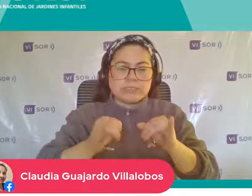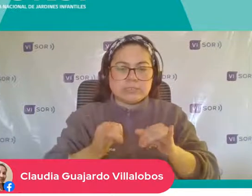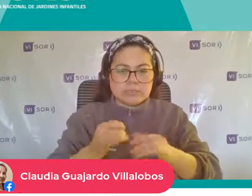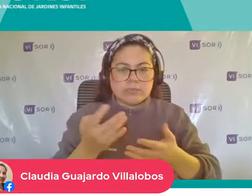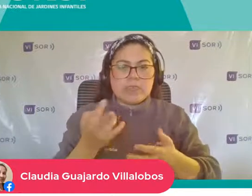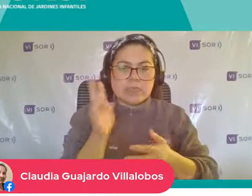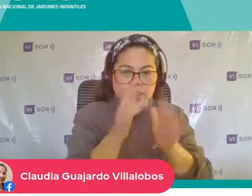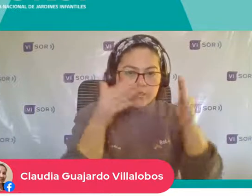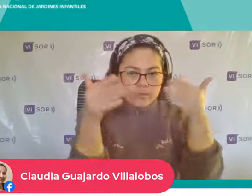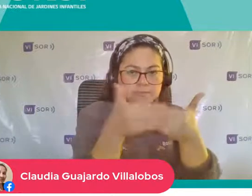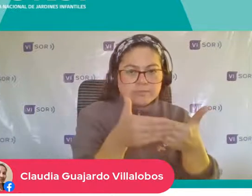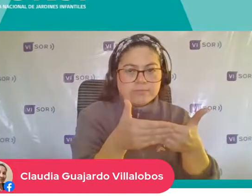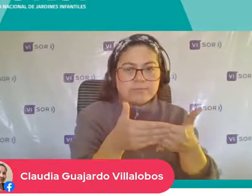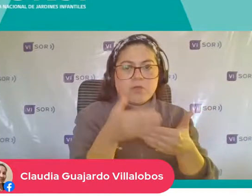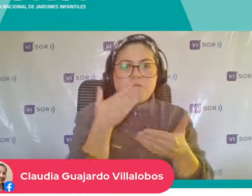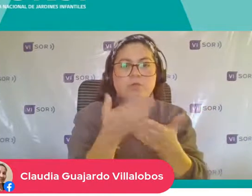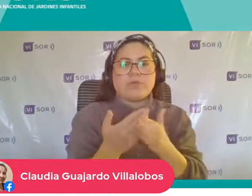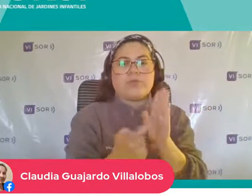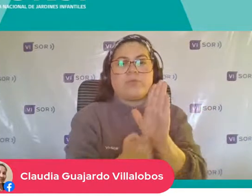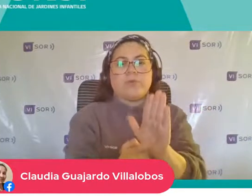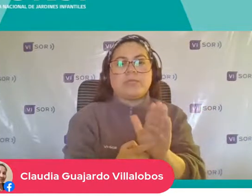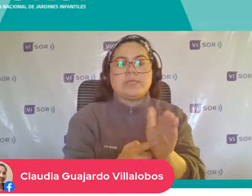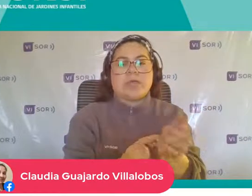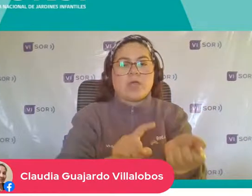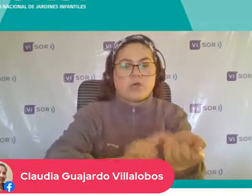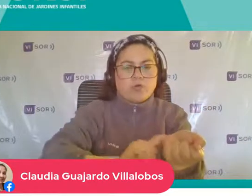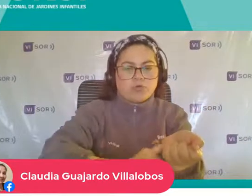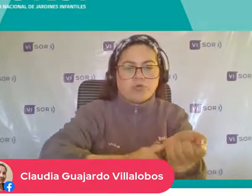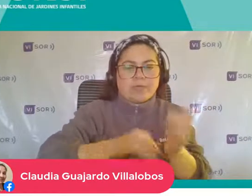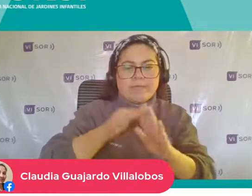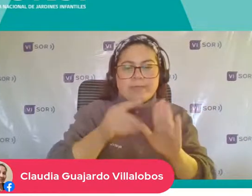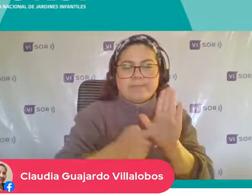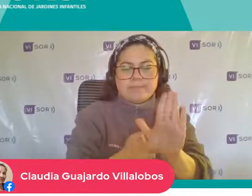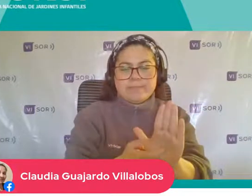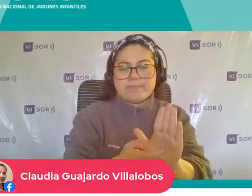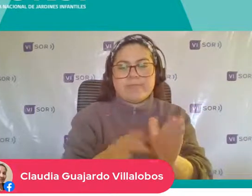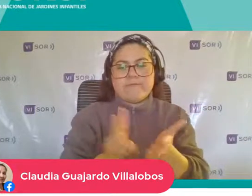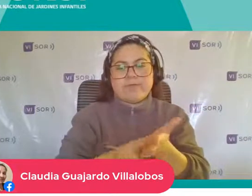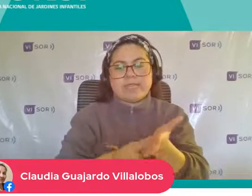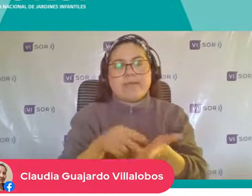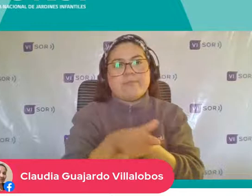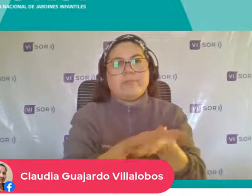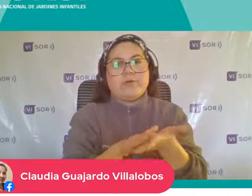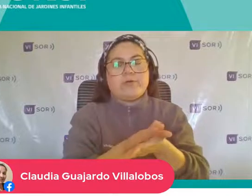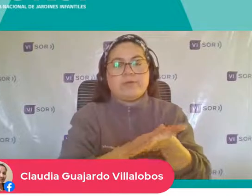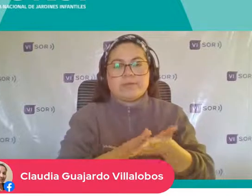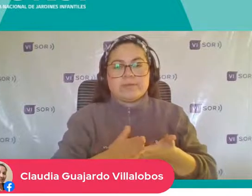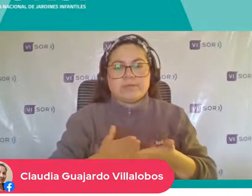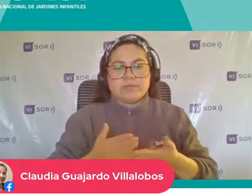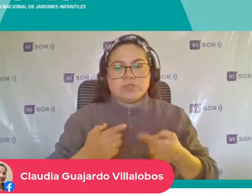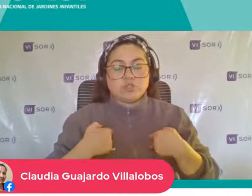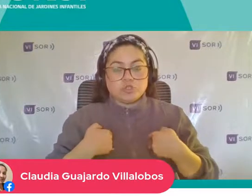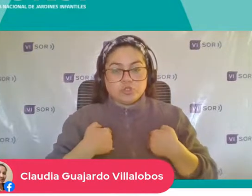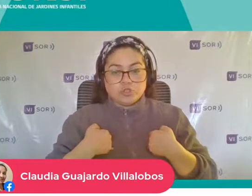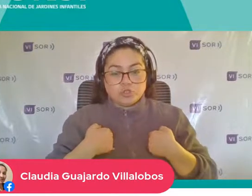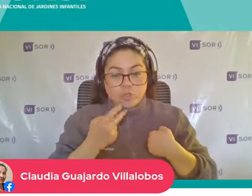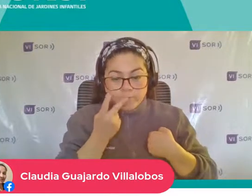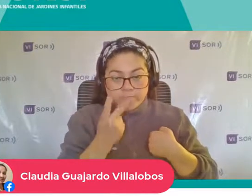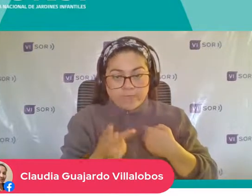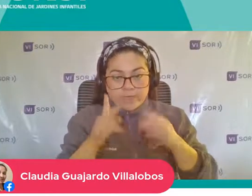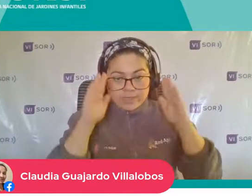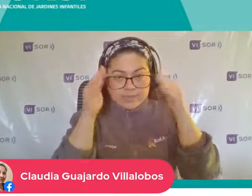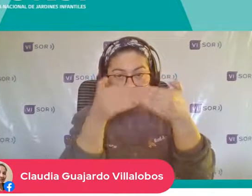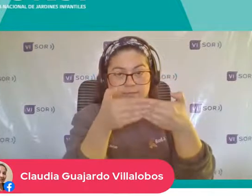Conductas más evidentes Se hace más temprano El diagnóstico Pero la verdad Es que por ejemplo Yo el diagnóstico Más temprano Que he visto de TEA